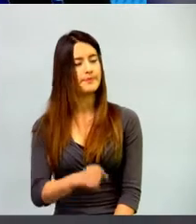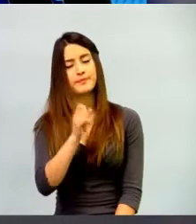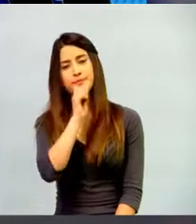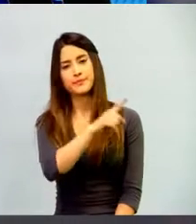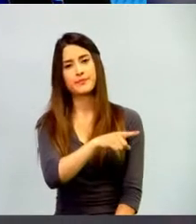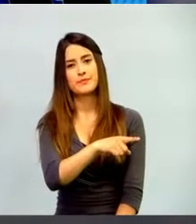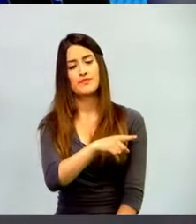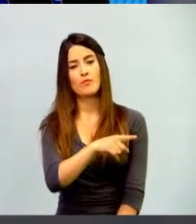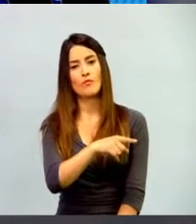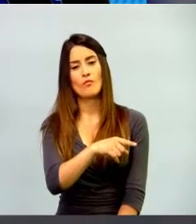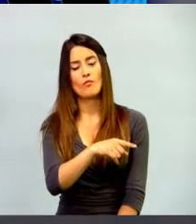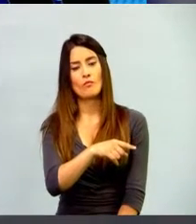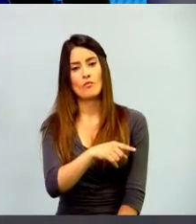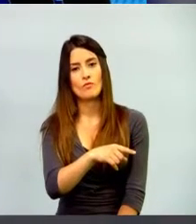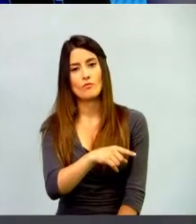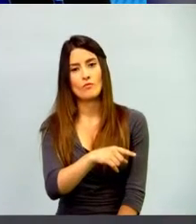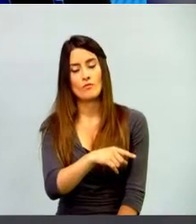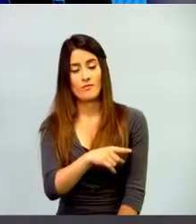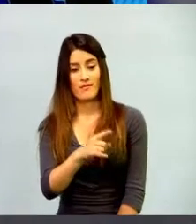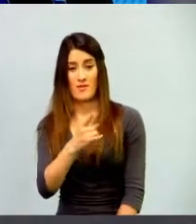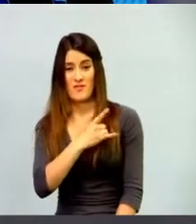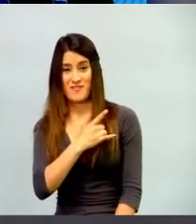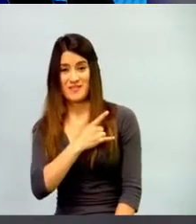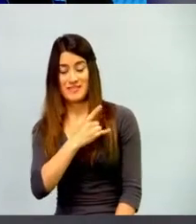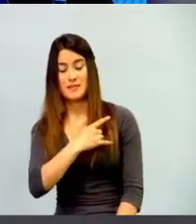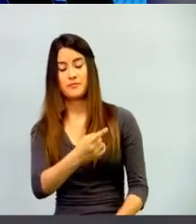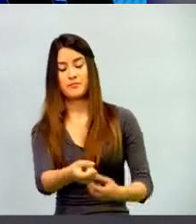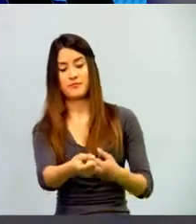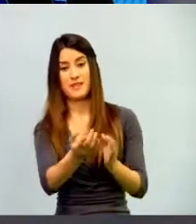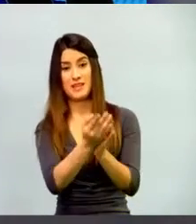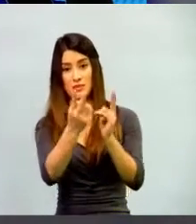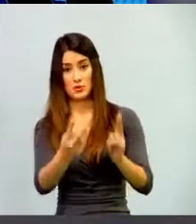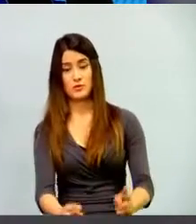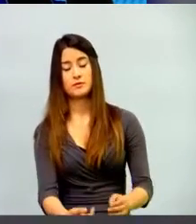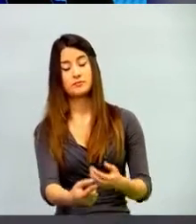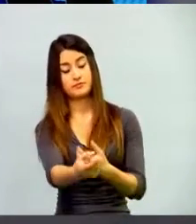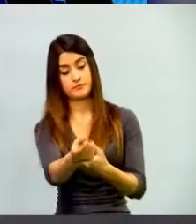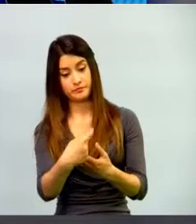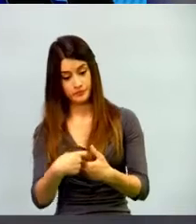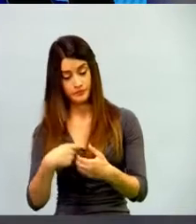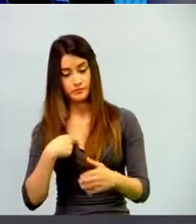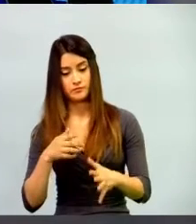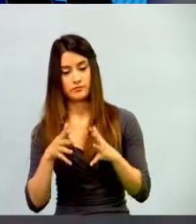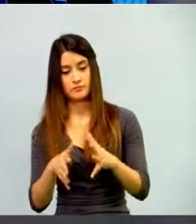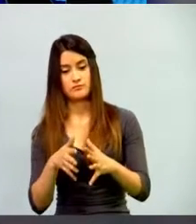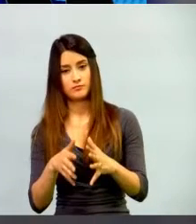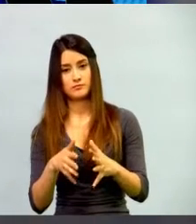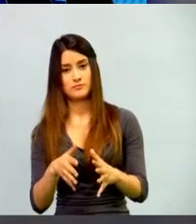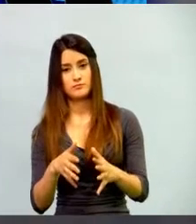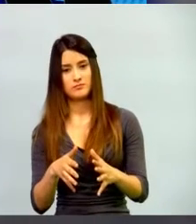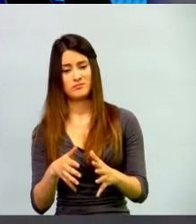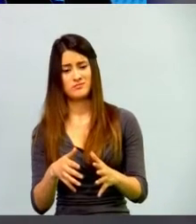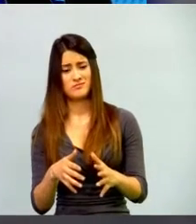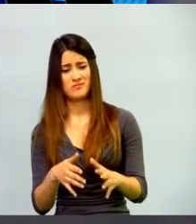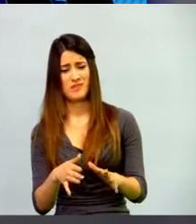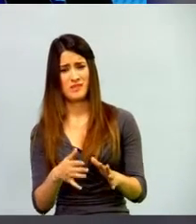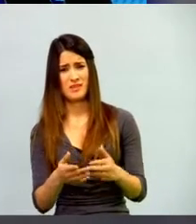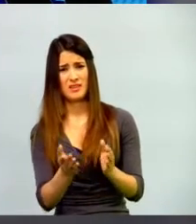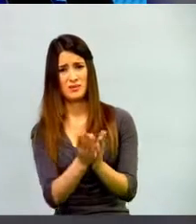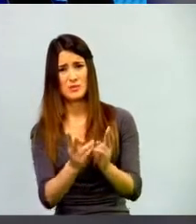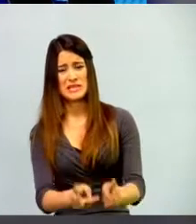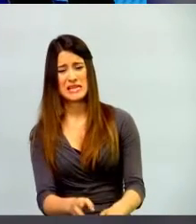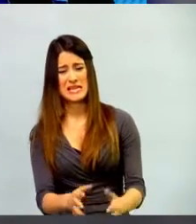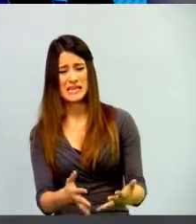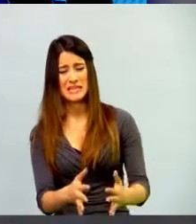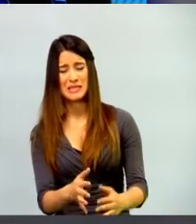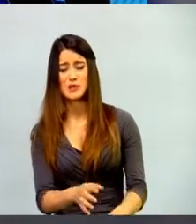a usted recibir de la básica que, digamos, está bien preparado para entrar a continuar con este proceso y desarrollar